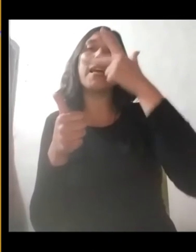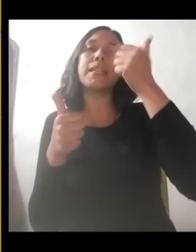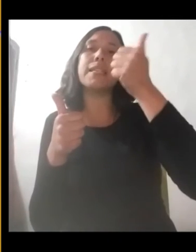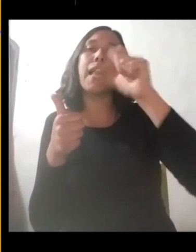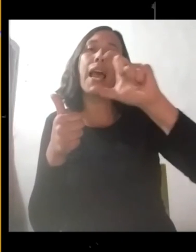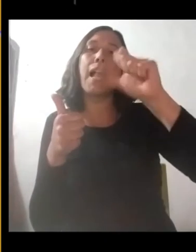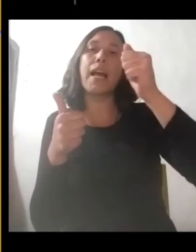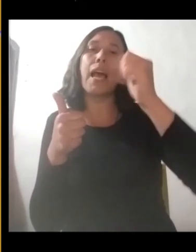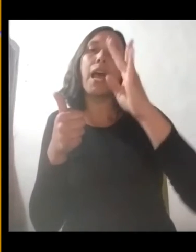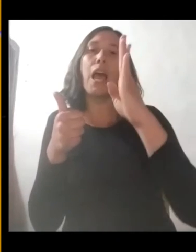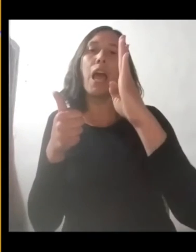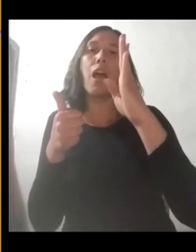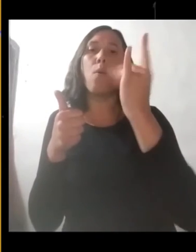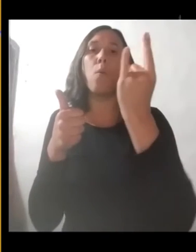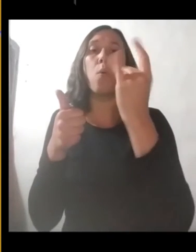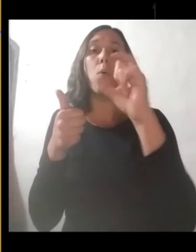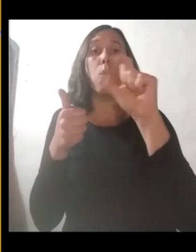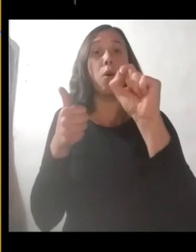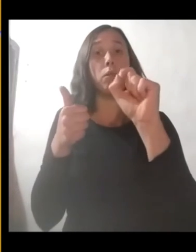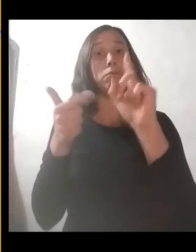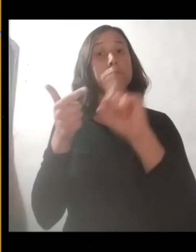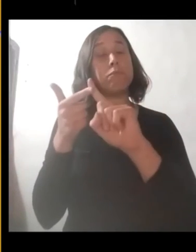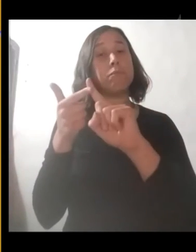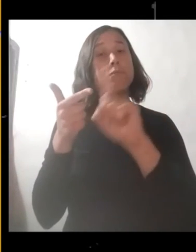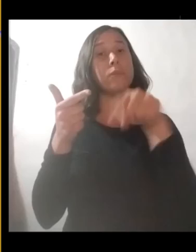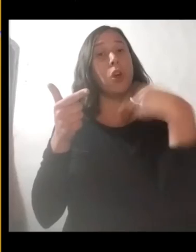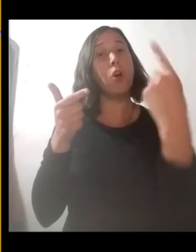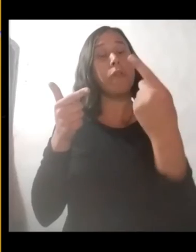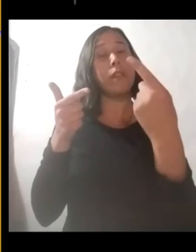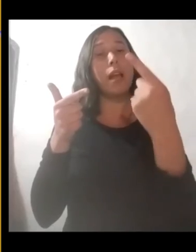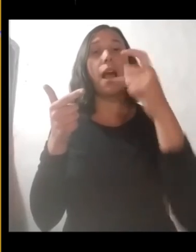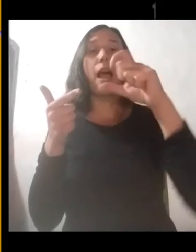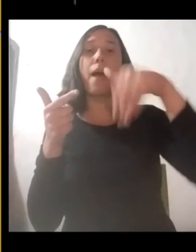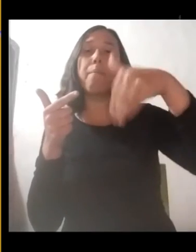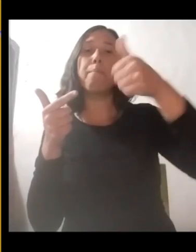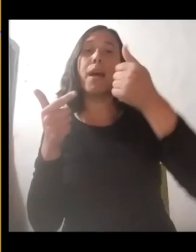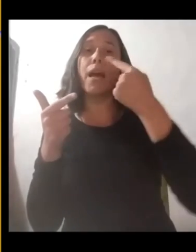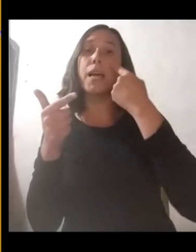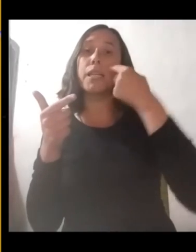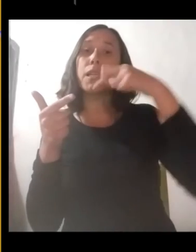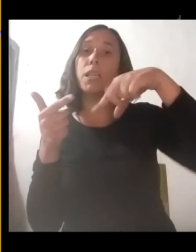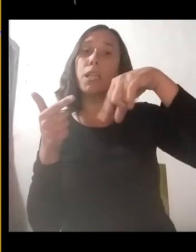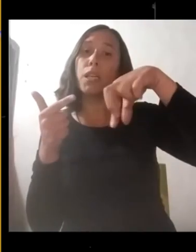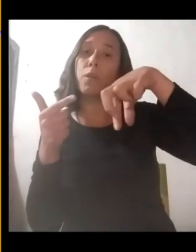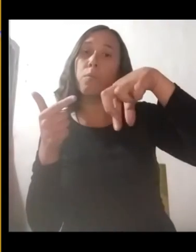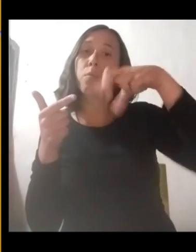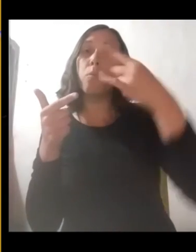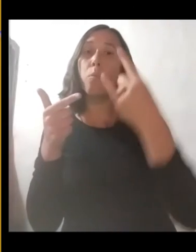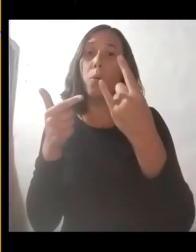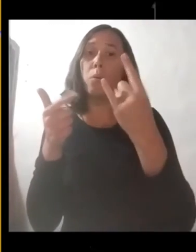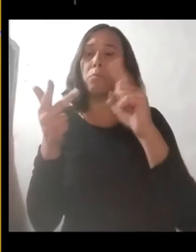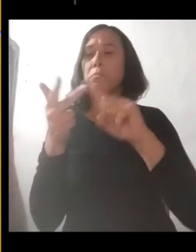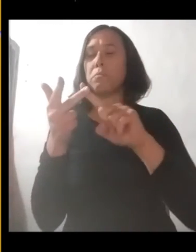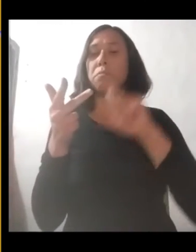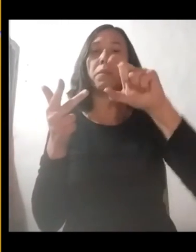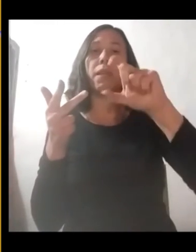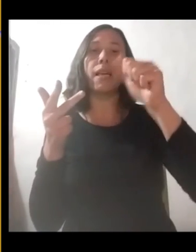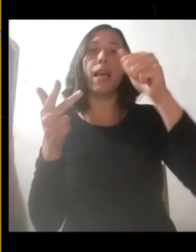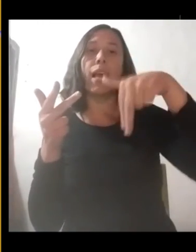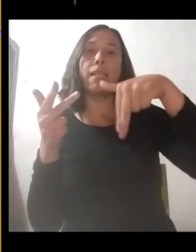la Batalla de Maipú y la Batalla de Cancha Rayada.